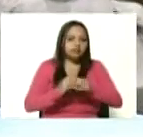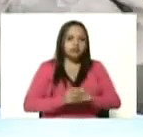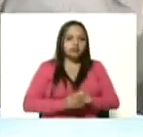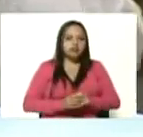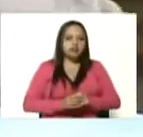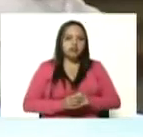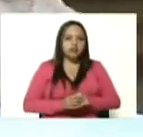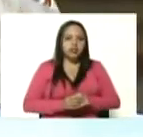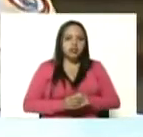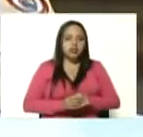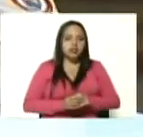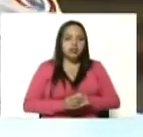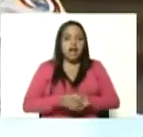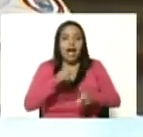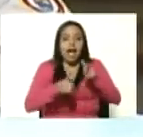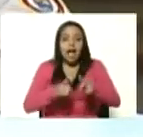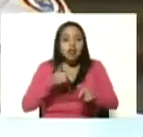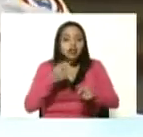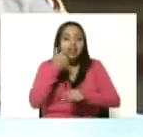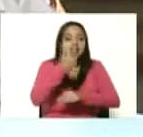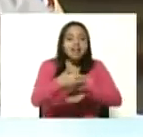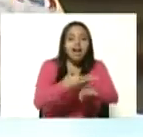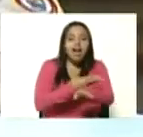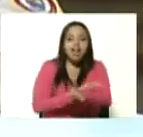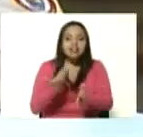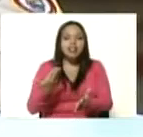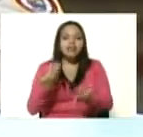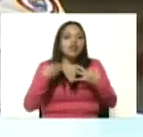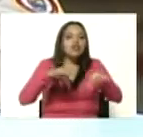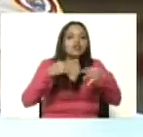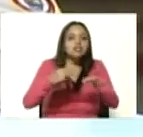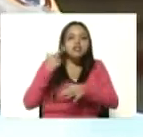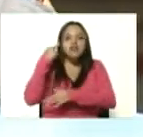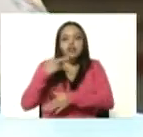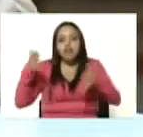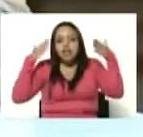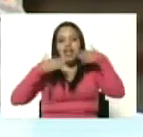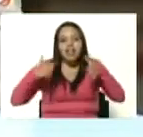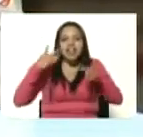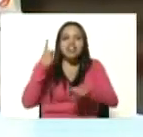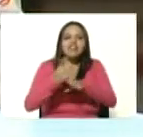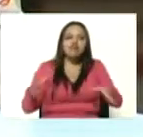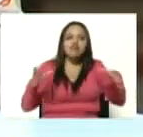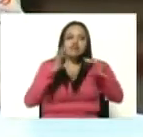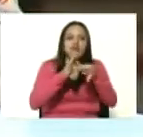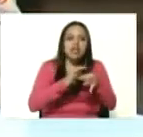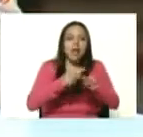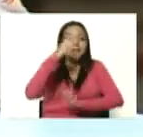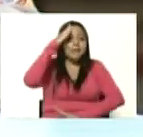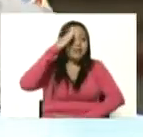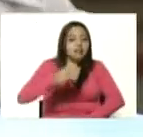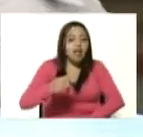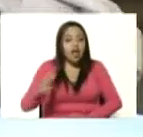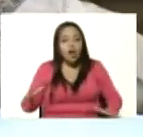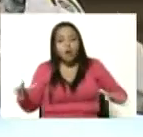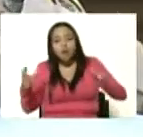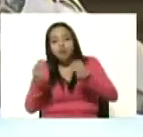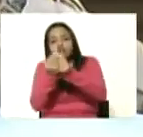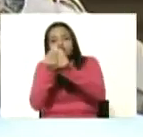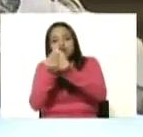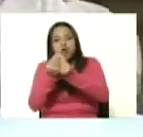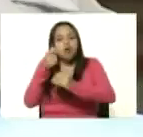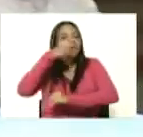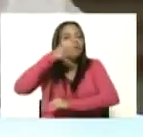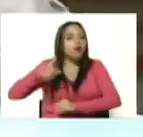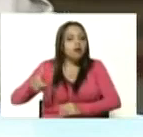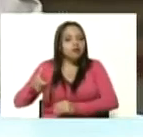naturaleza bolivariana siempre ha de estar unificado que es el pueblo con su fuerza armada la fuerza armada con su pueblo